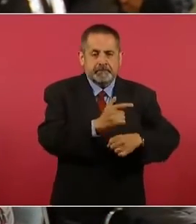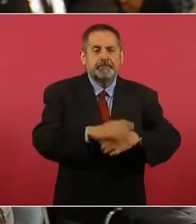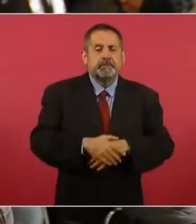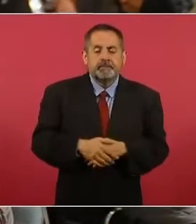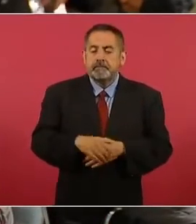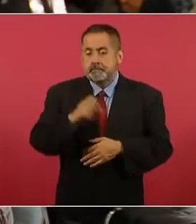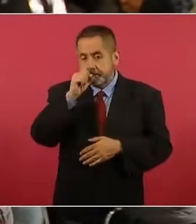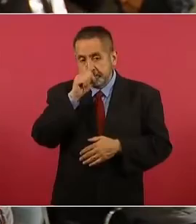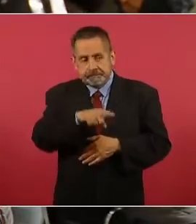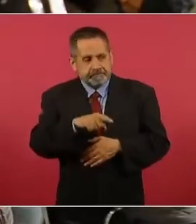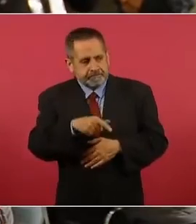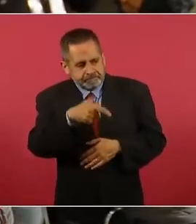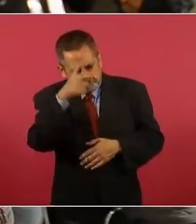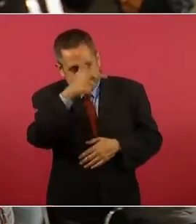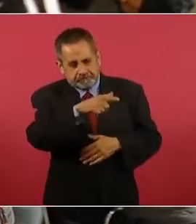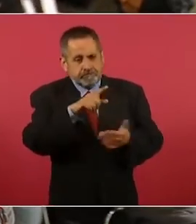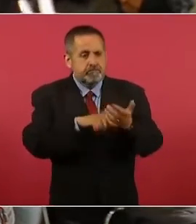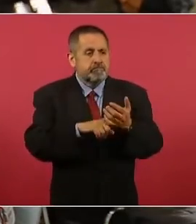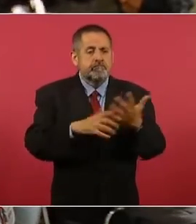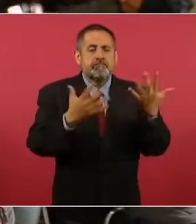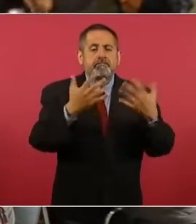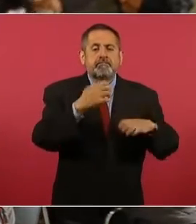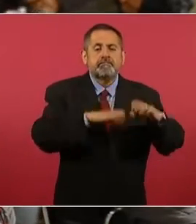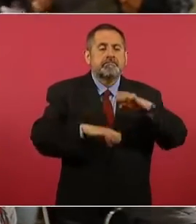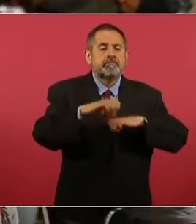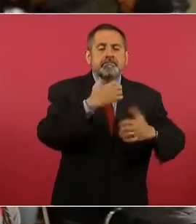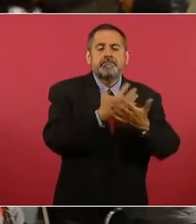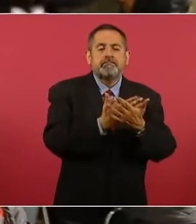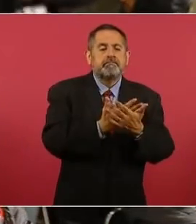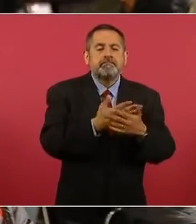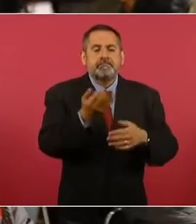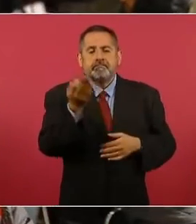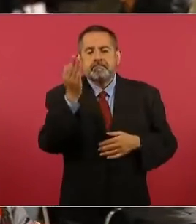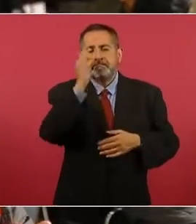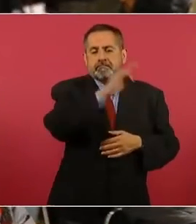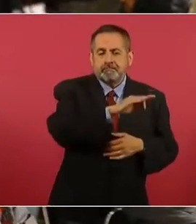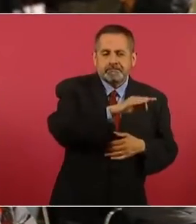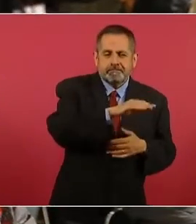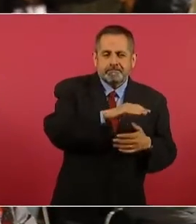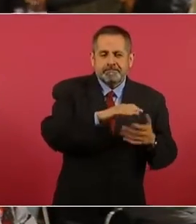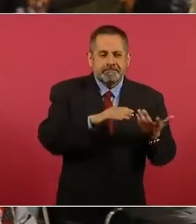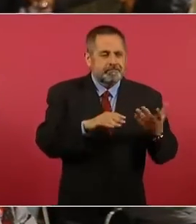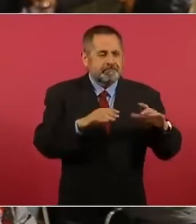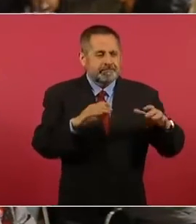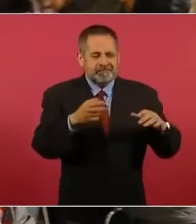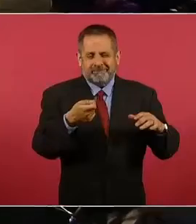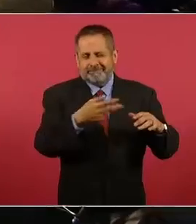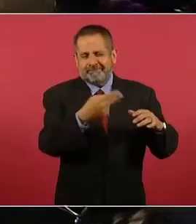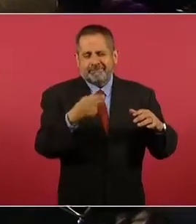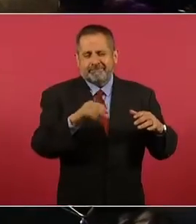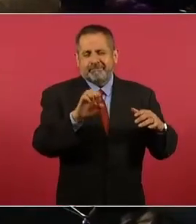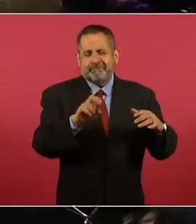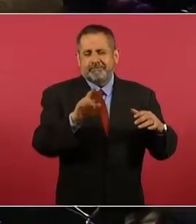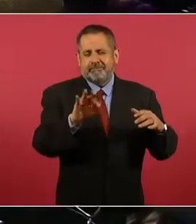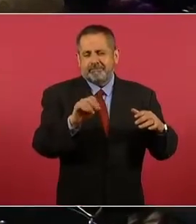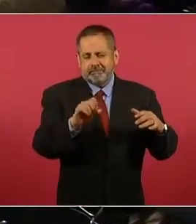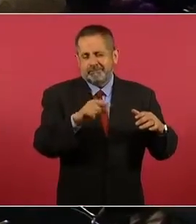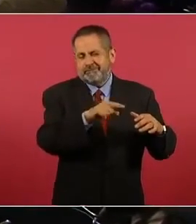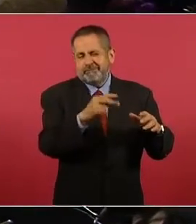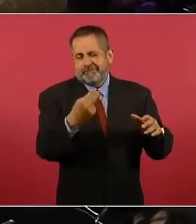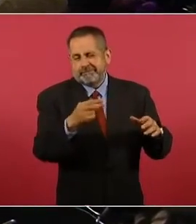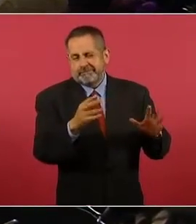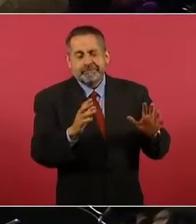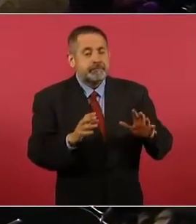documentando uso de empresas factureras de operaciones simuladas, conocidas como EFOS. Entre otras cosas,